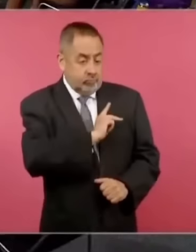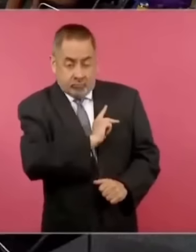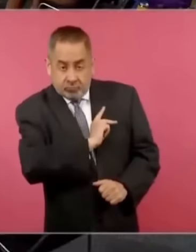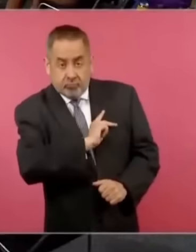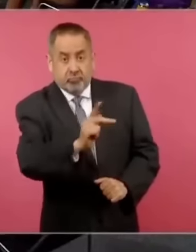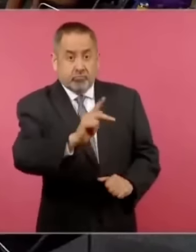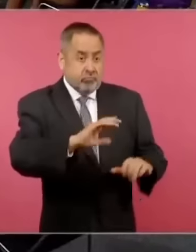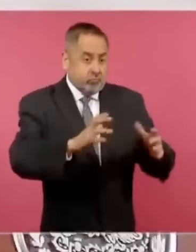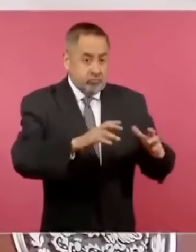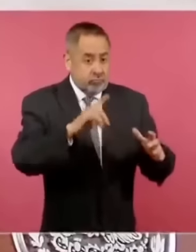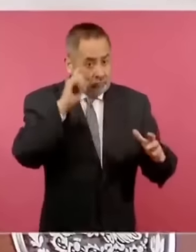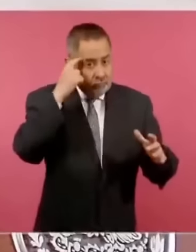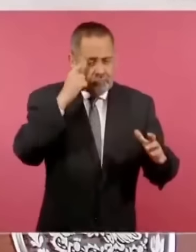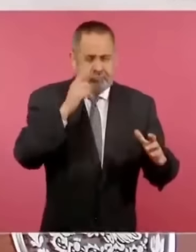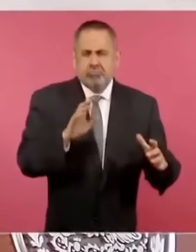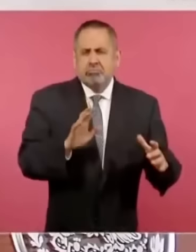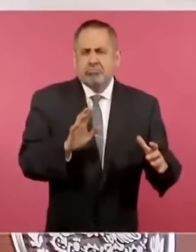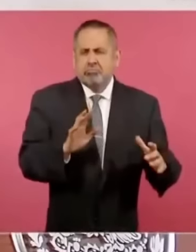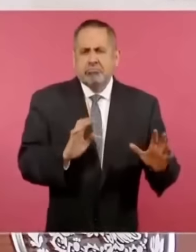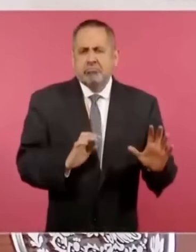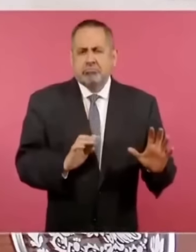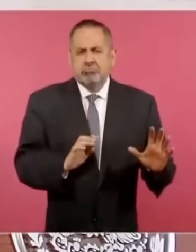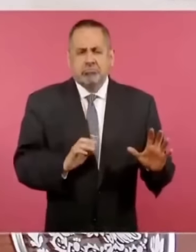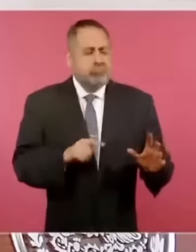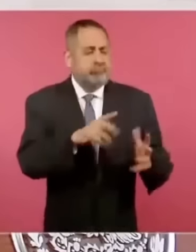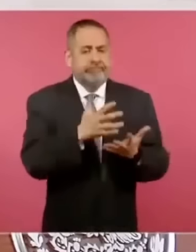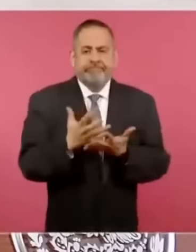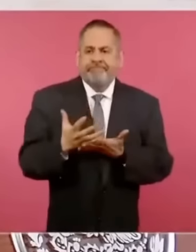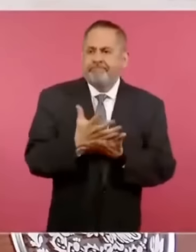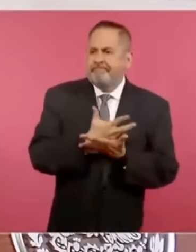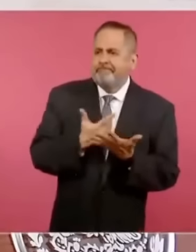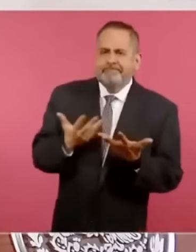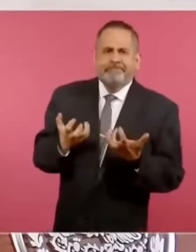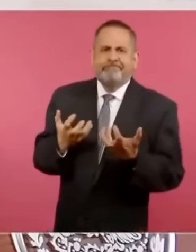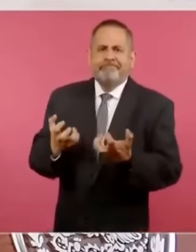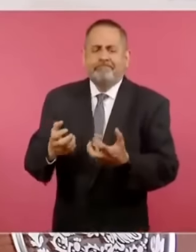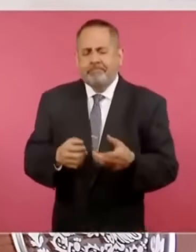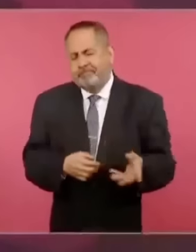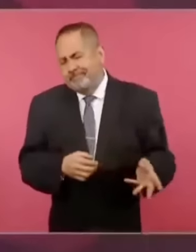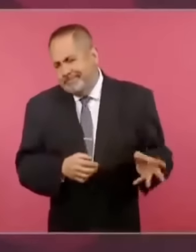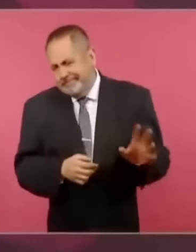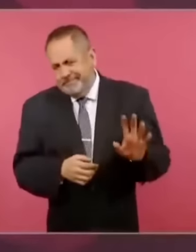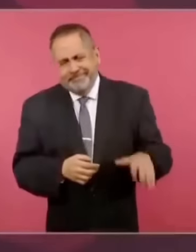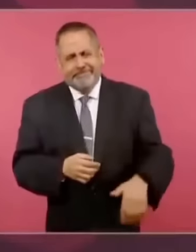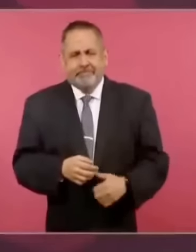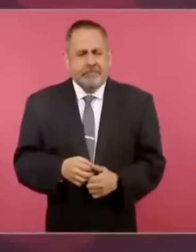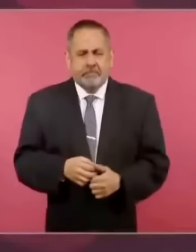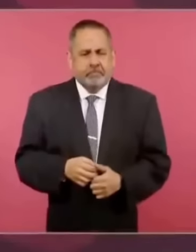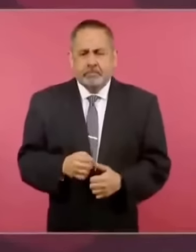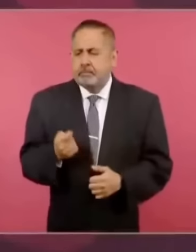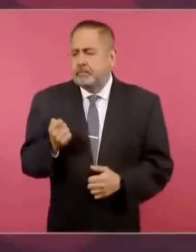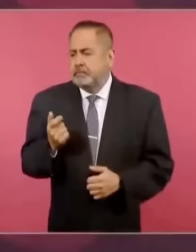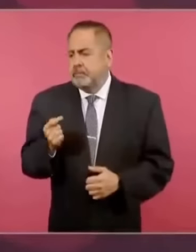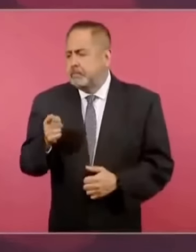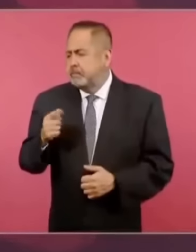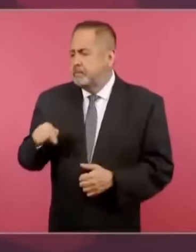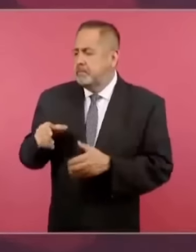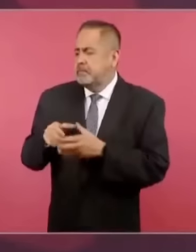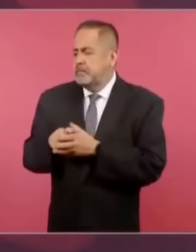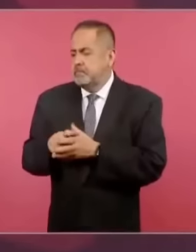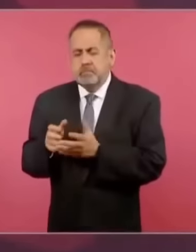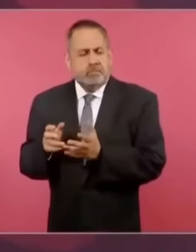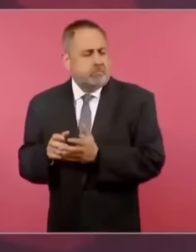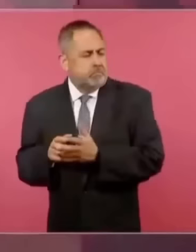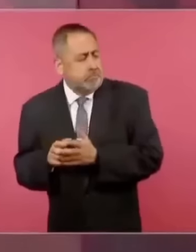estos ambiciosos, somos pocos los que padecemos